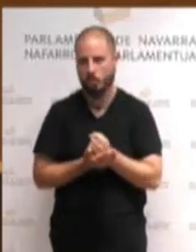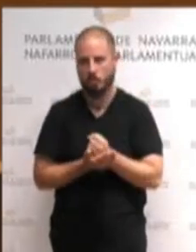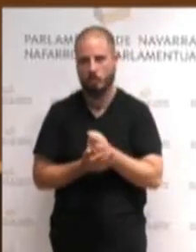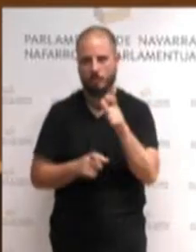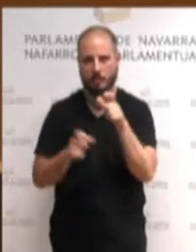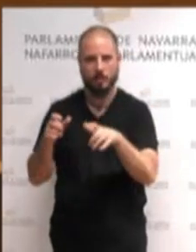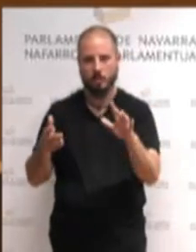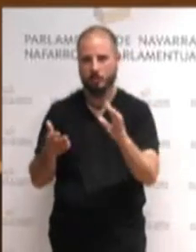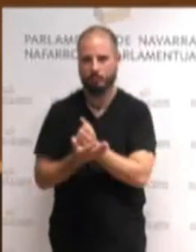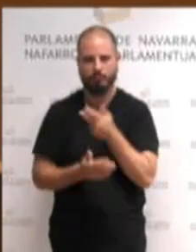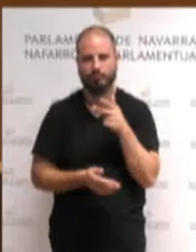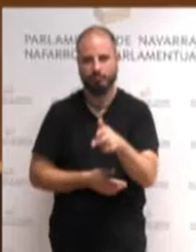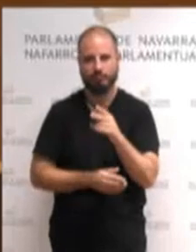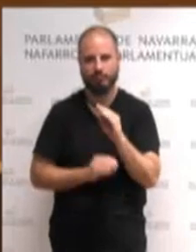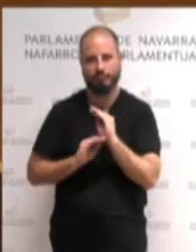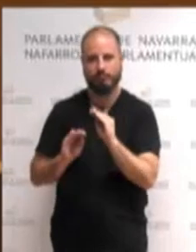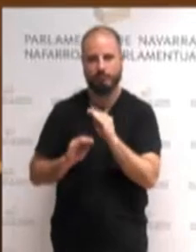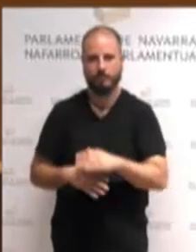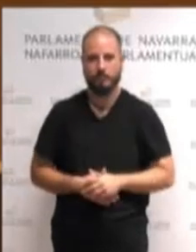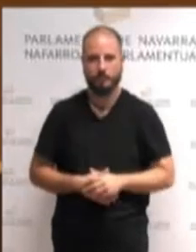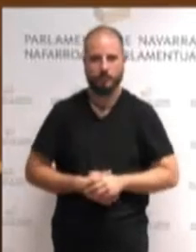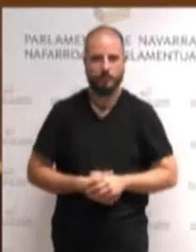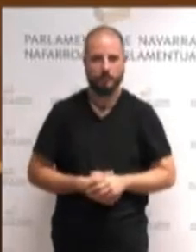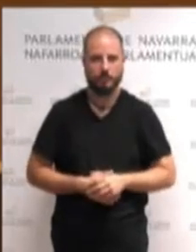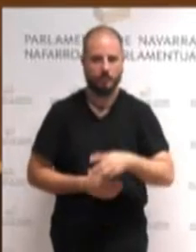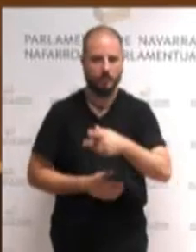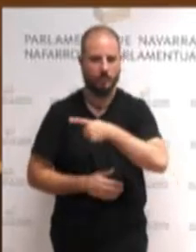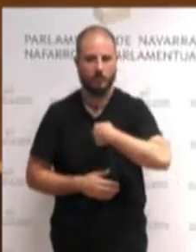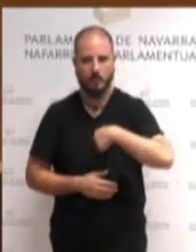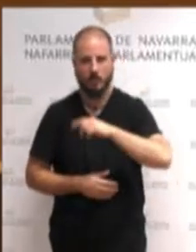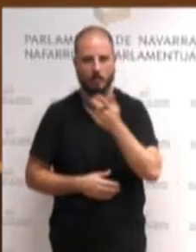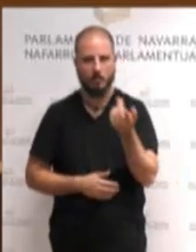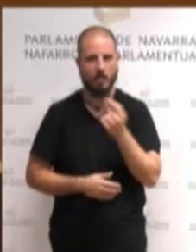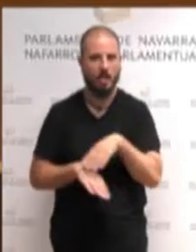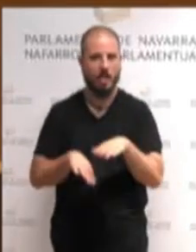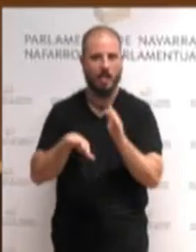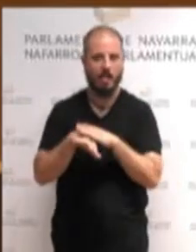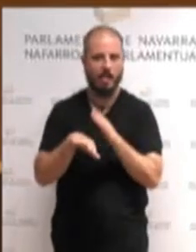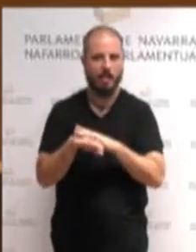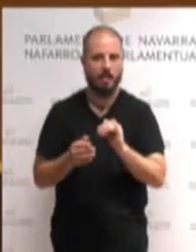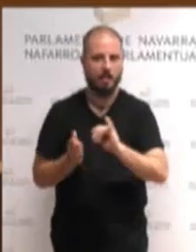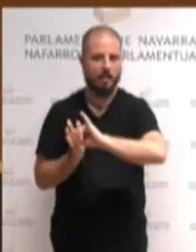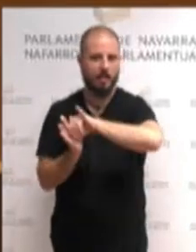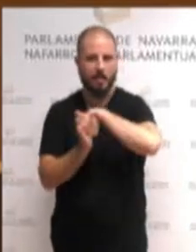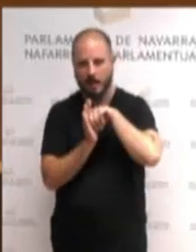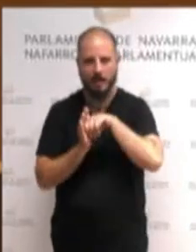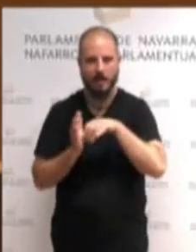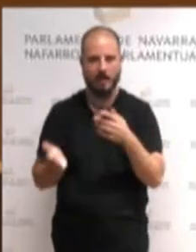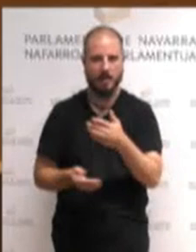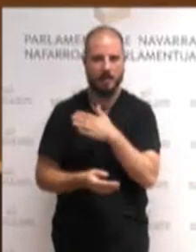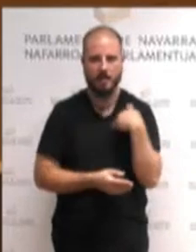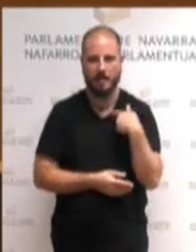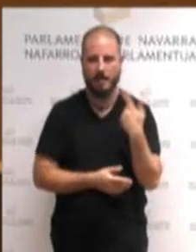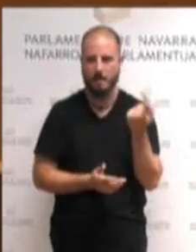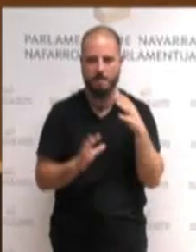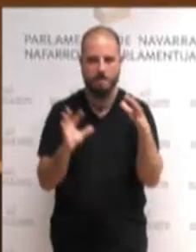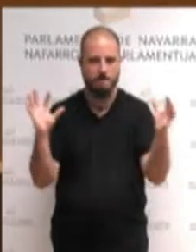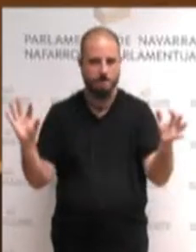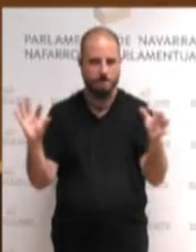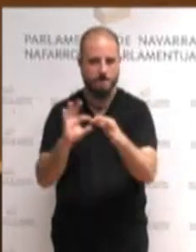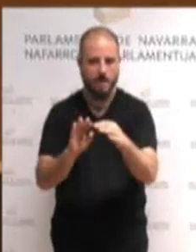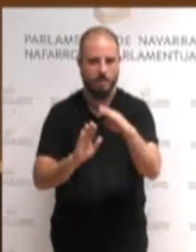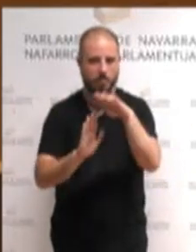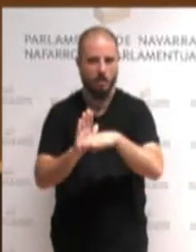Somos la izquierda de kilómetro cero que busca amplias alianzas y programas de